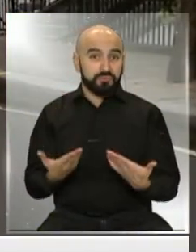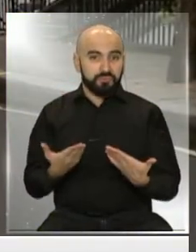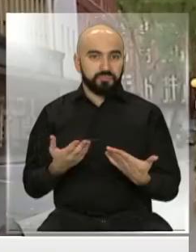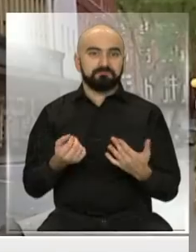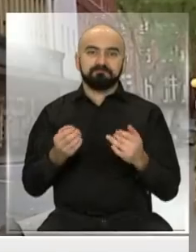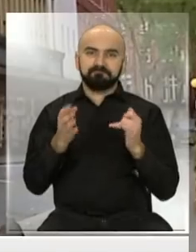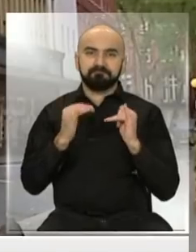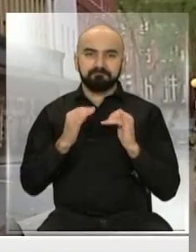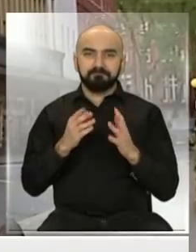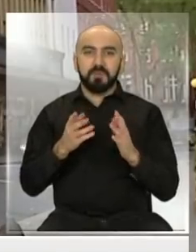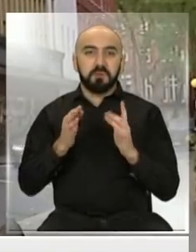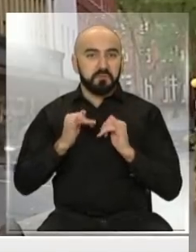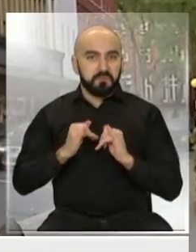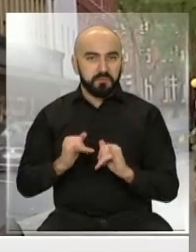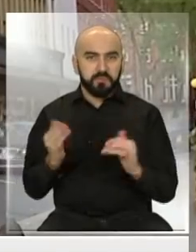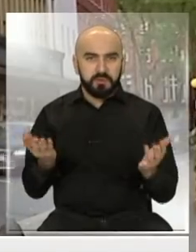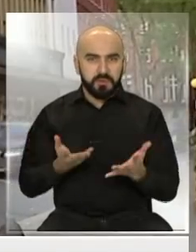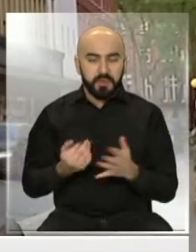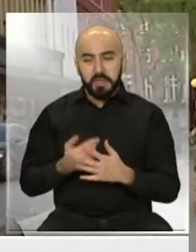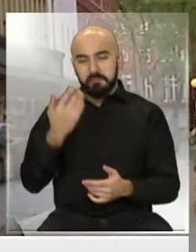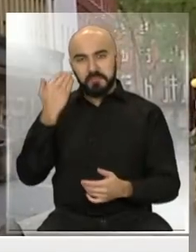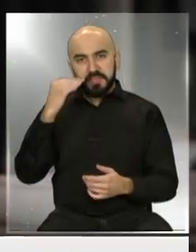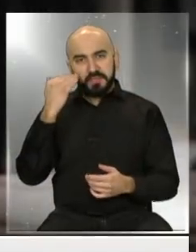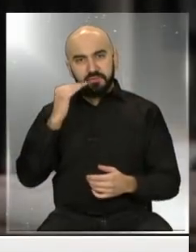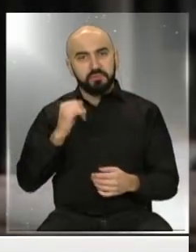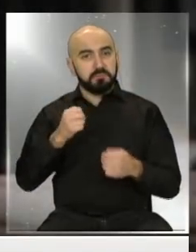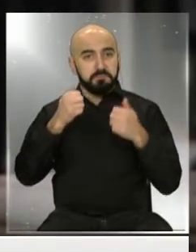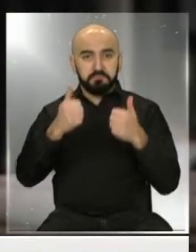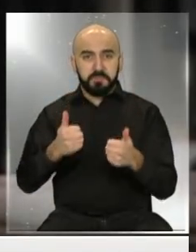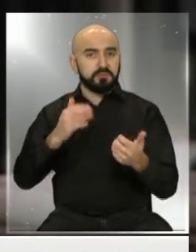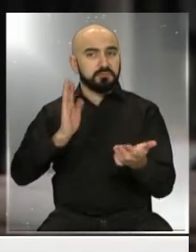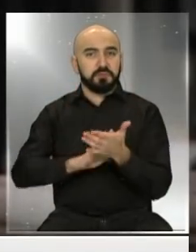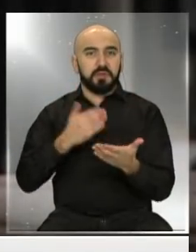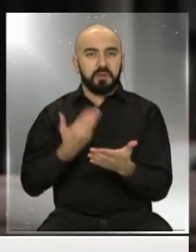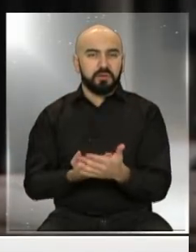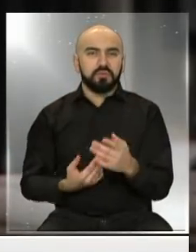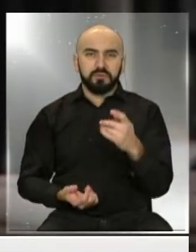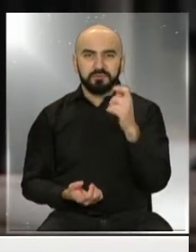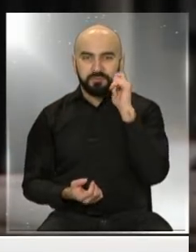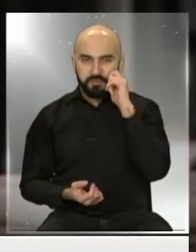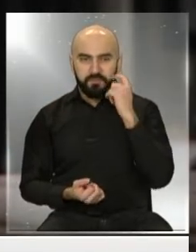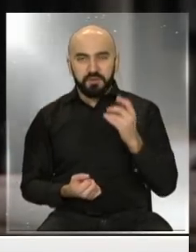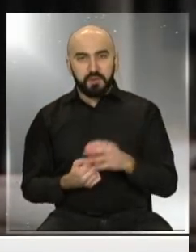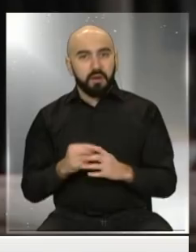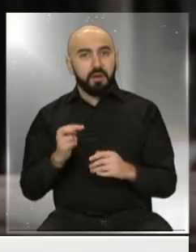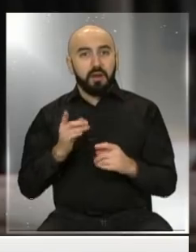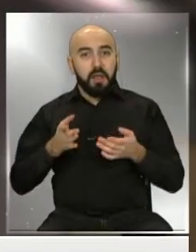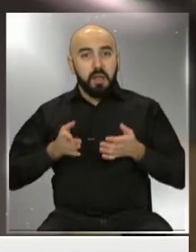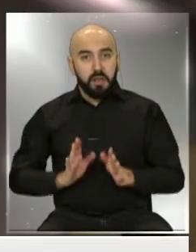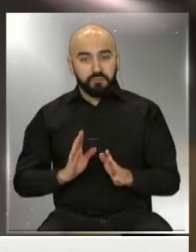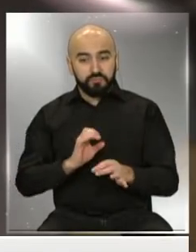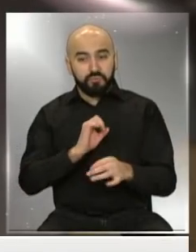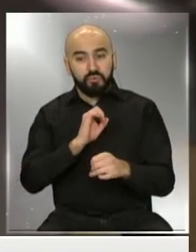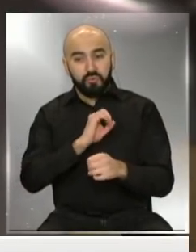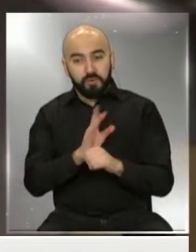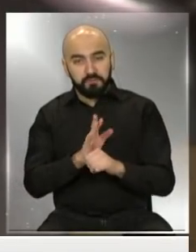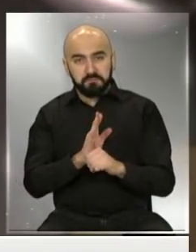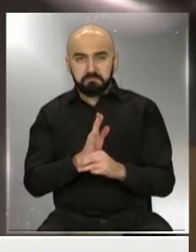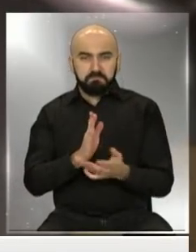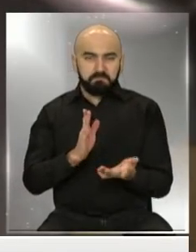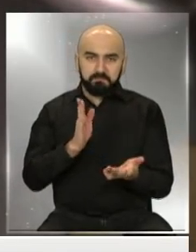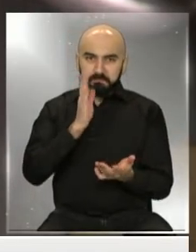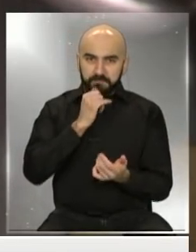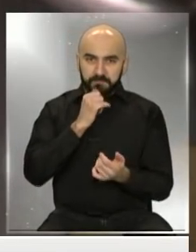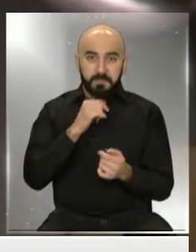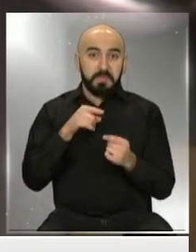lo que ha anunciado el portavoz, el que el niño está bien y está sano, eso quiere decir que no nació con coronavirus. Eso es lo